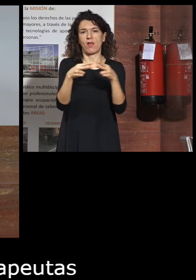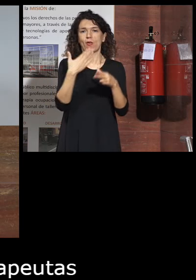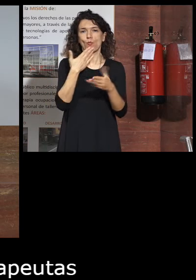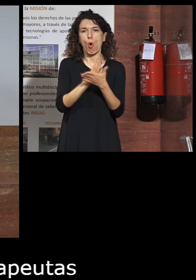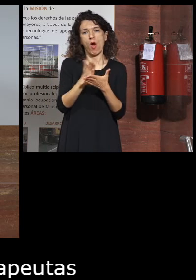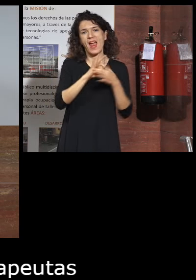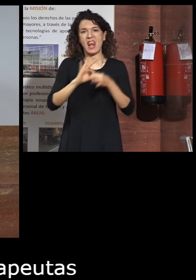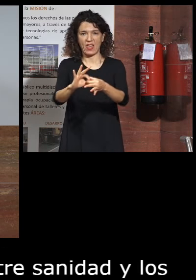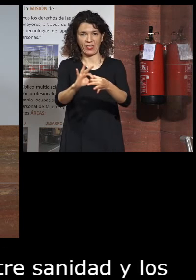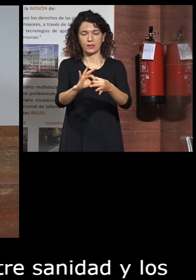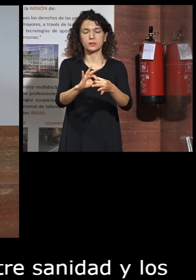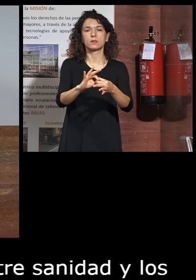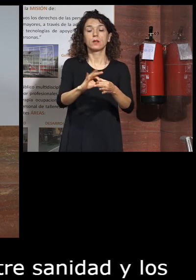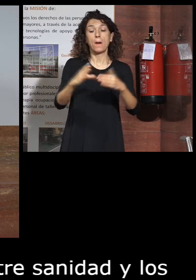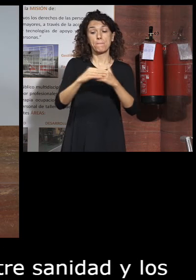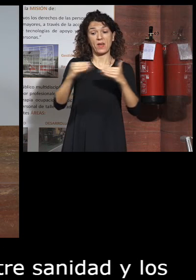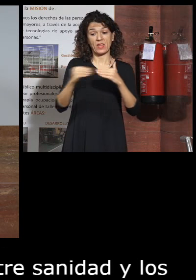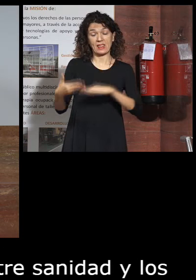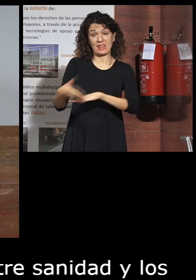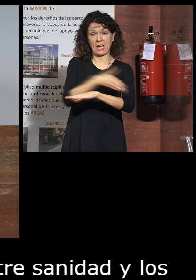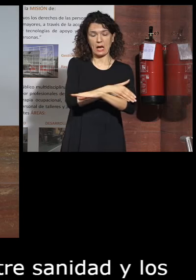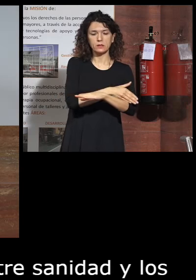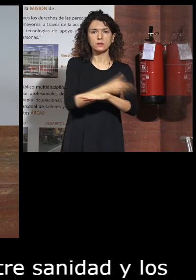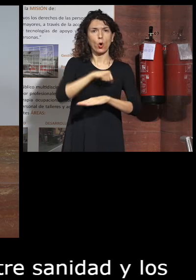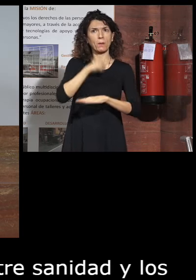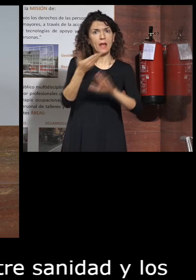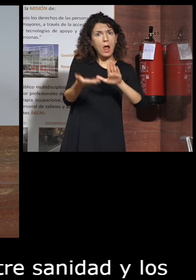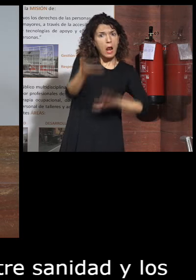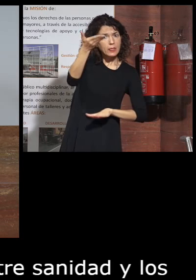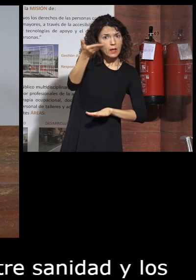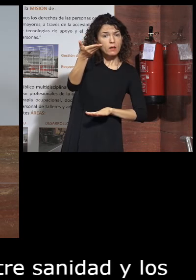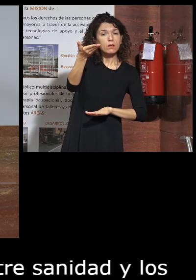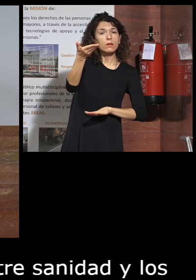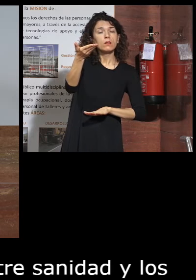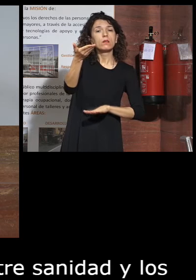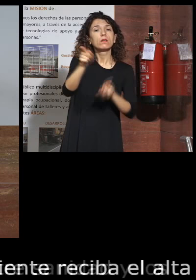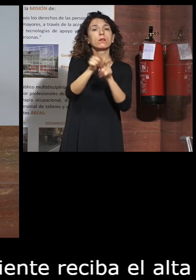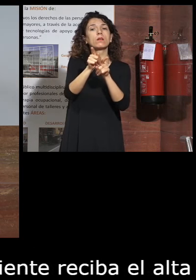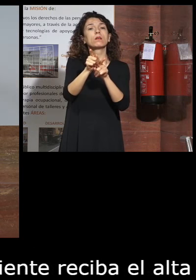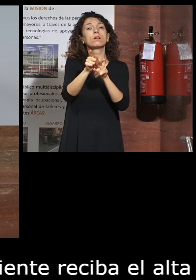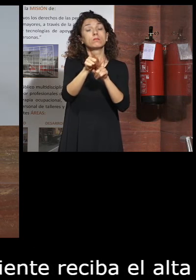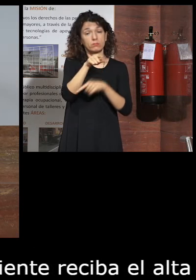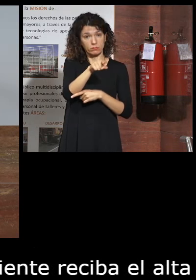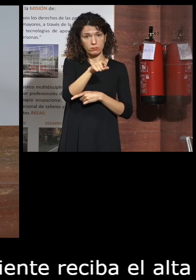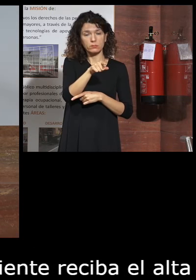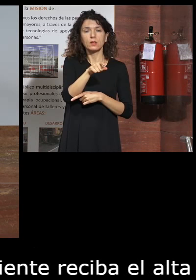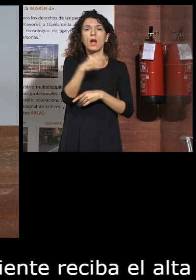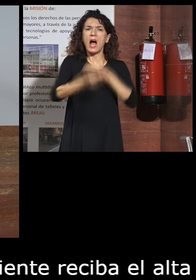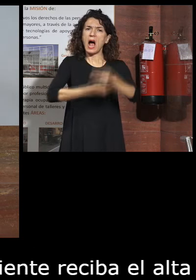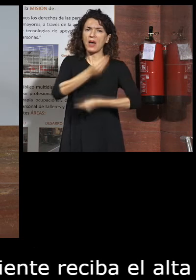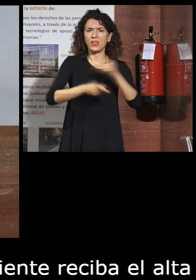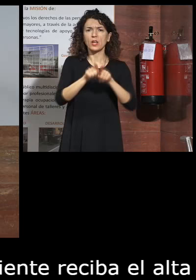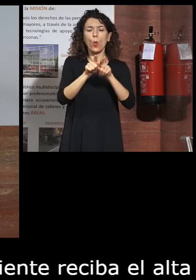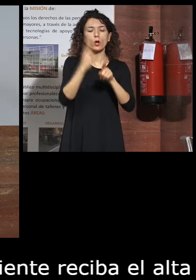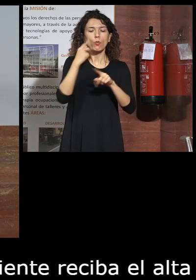Antes de que el paciente reciba el acto de felicidad los terributos reheridan la